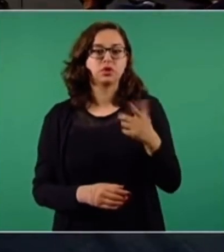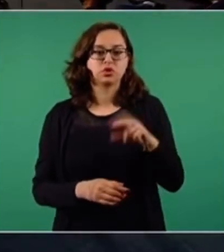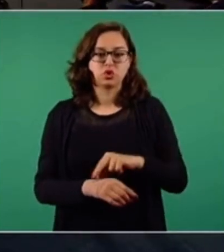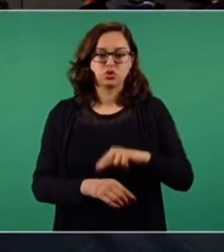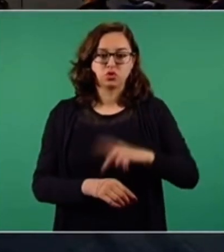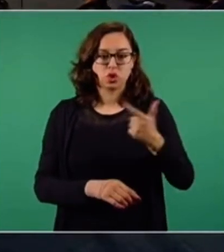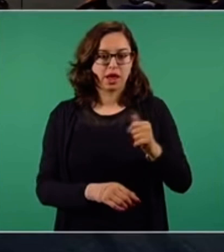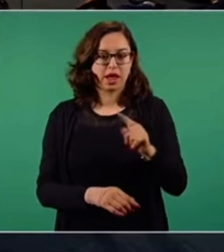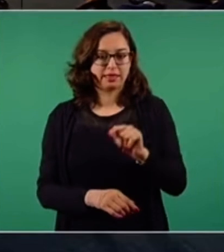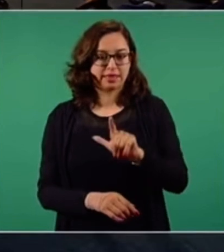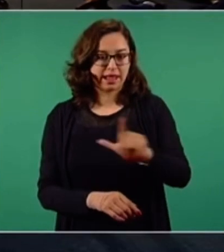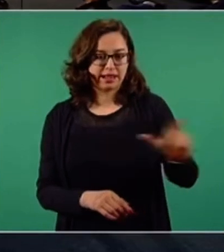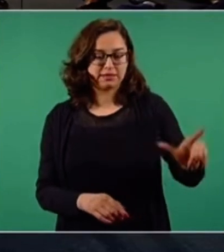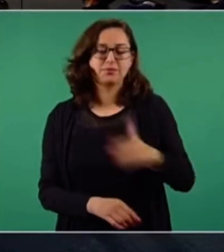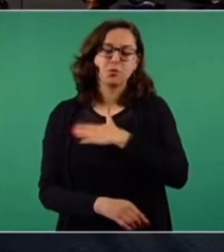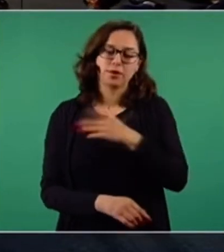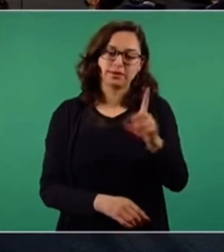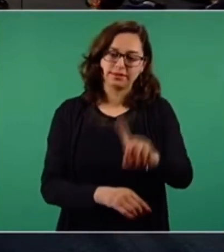A ver, doctor.